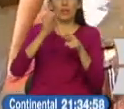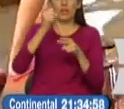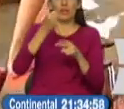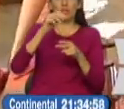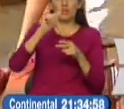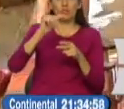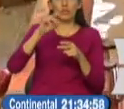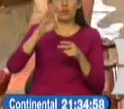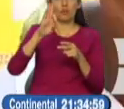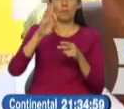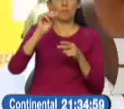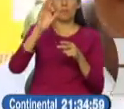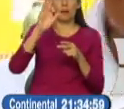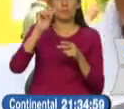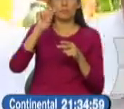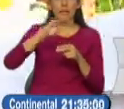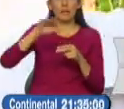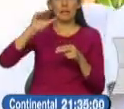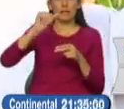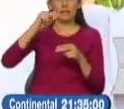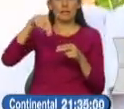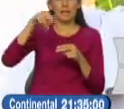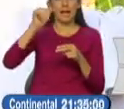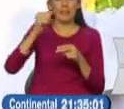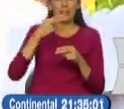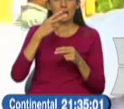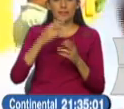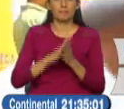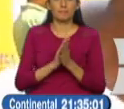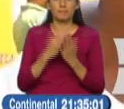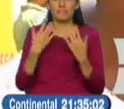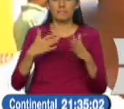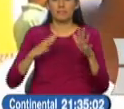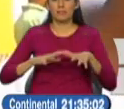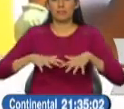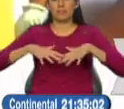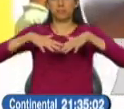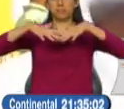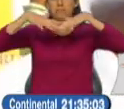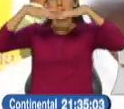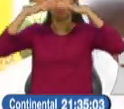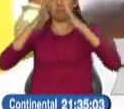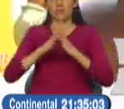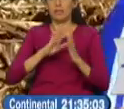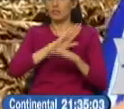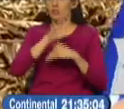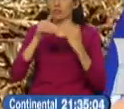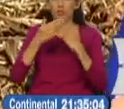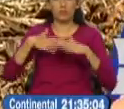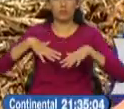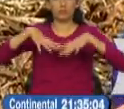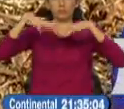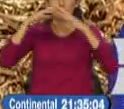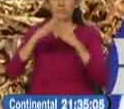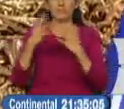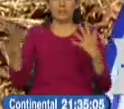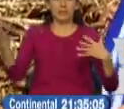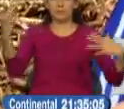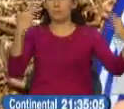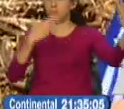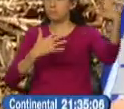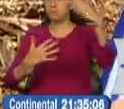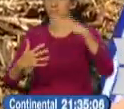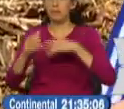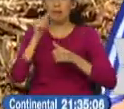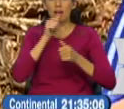desbordamiento de ríos. Todos de aquí previos más allá a un kilómetro, todos estamos inundados. Salió por todos lados el